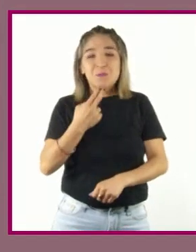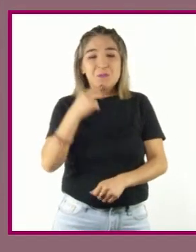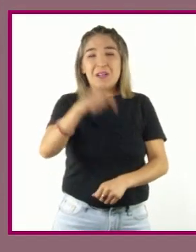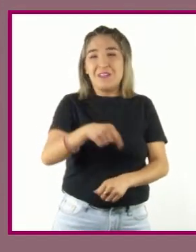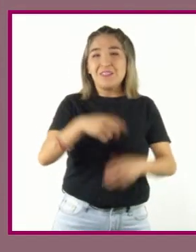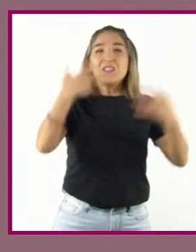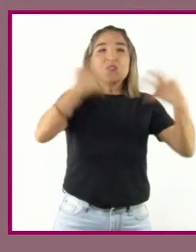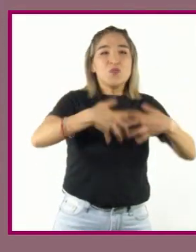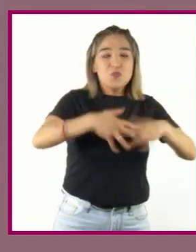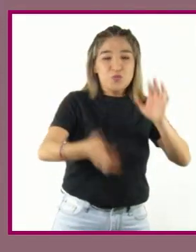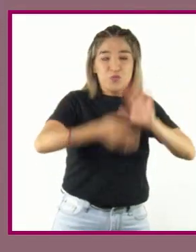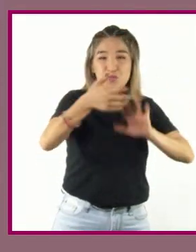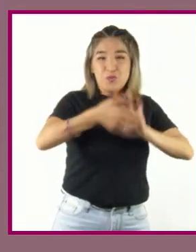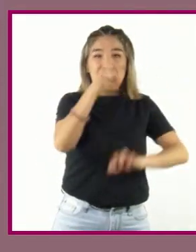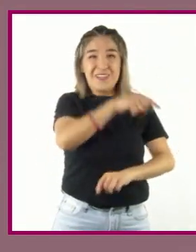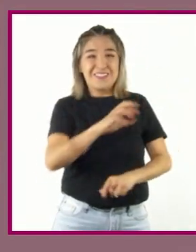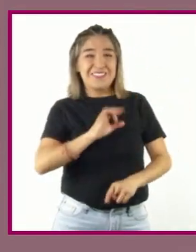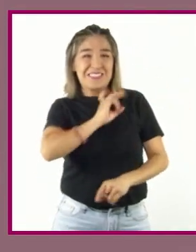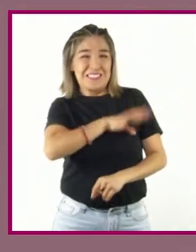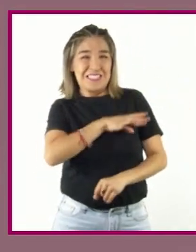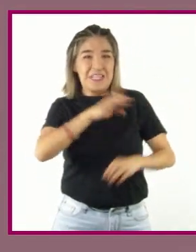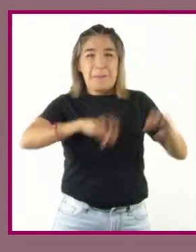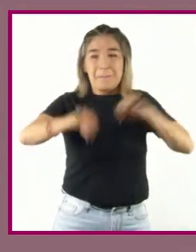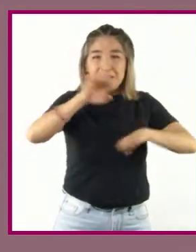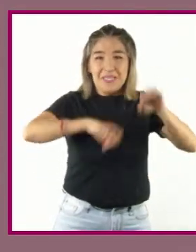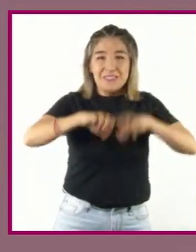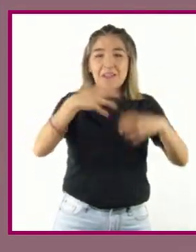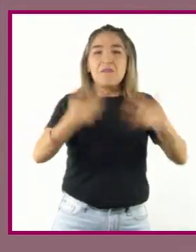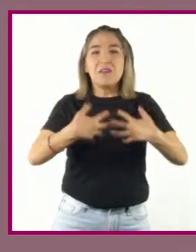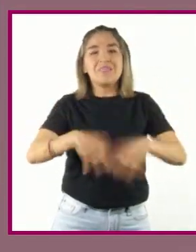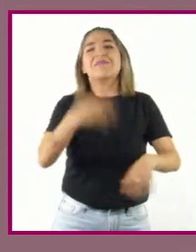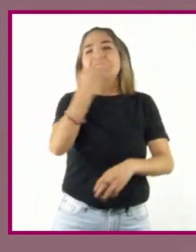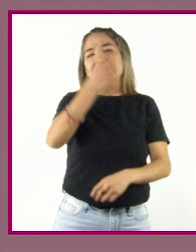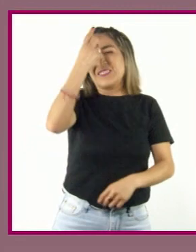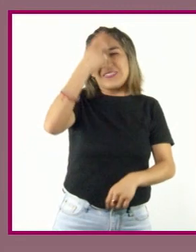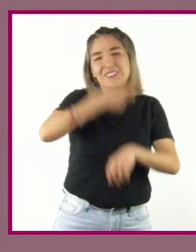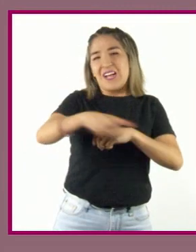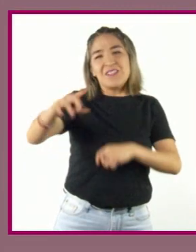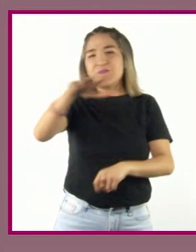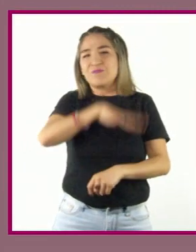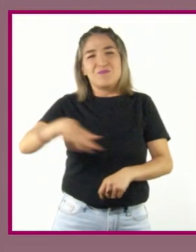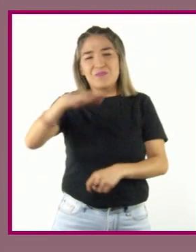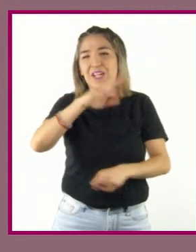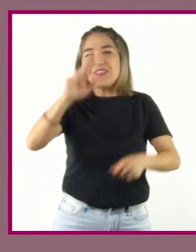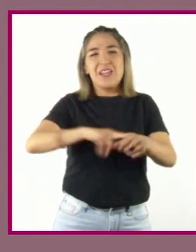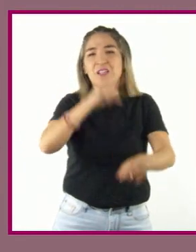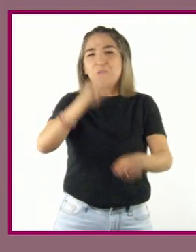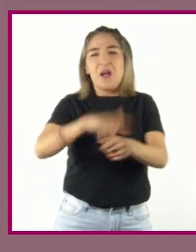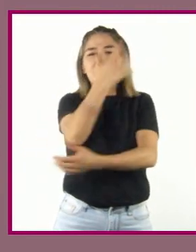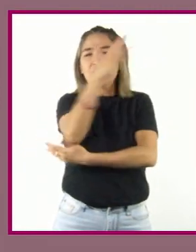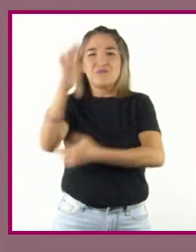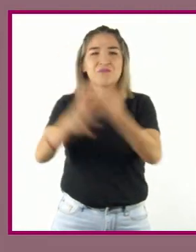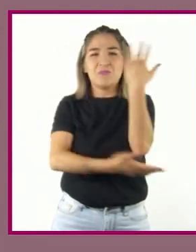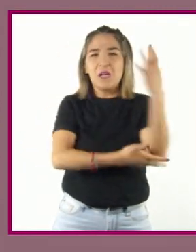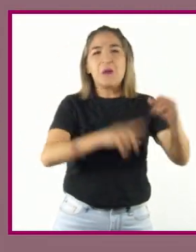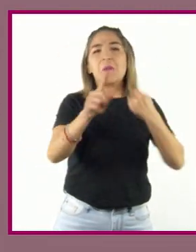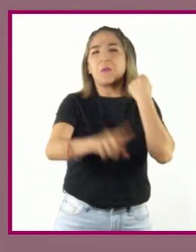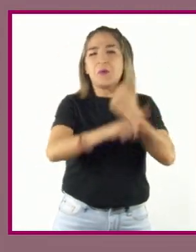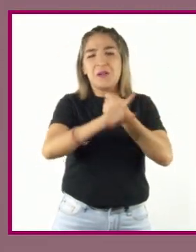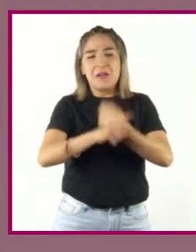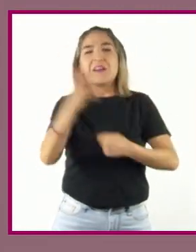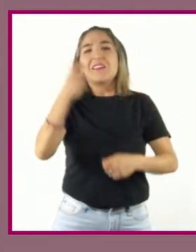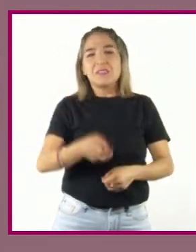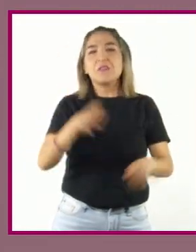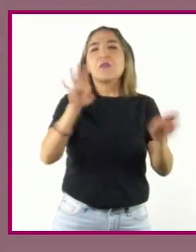parte de empresas chilenas causan daños graves al medio ambiente. Y a la vez, niega a las comunidades cercanas el derecho de